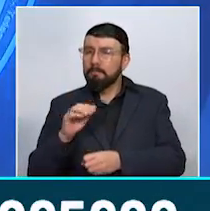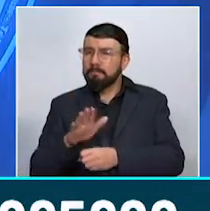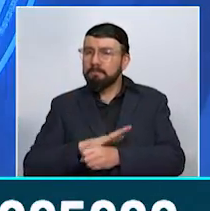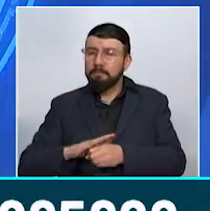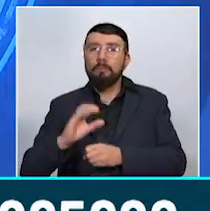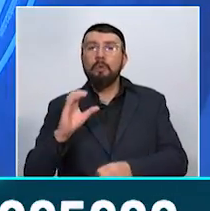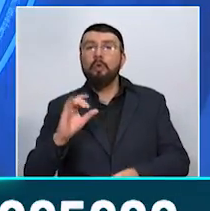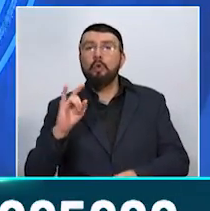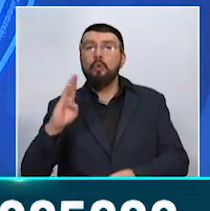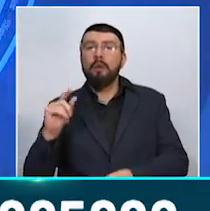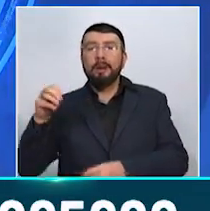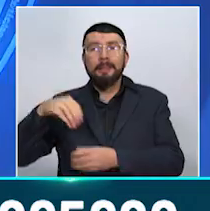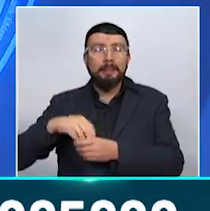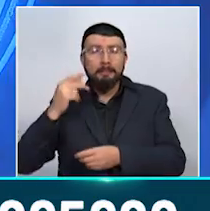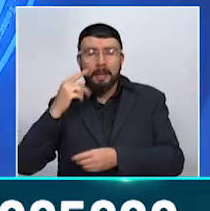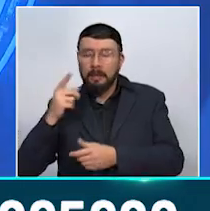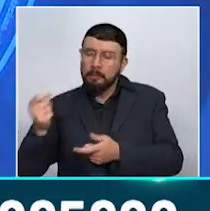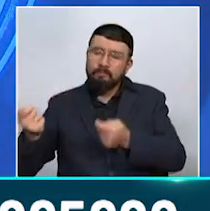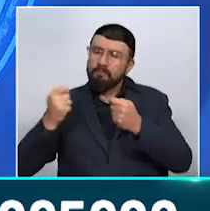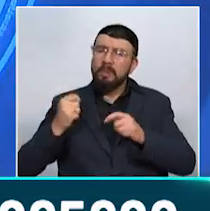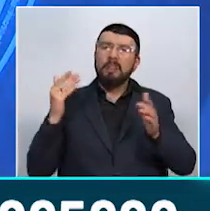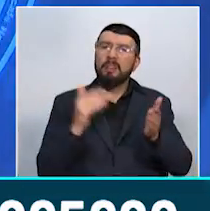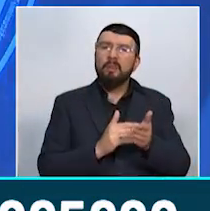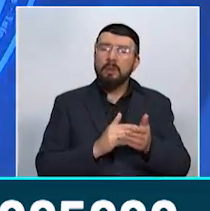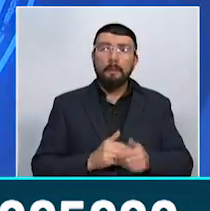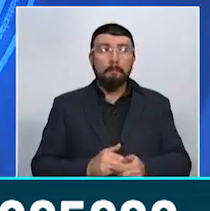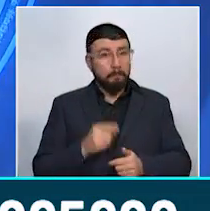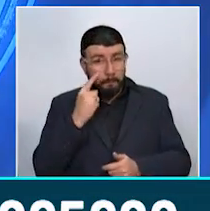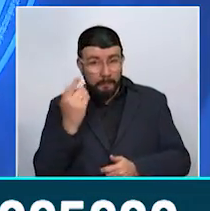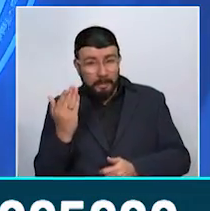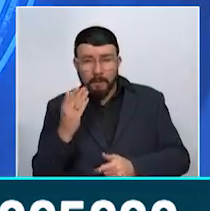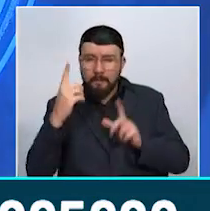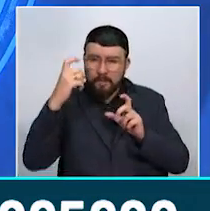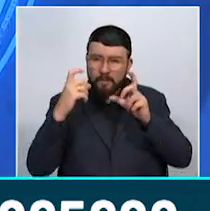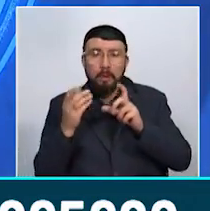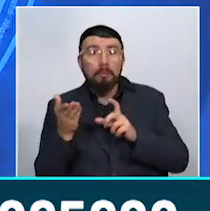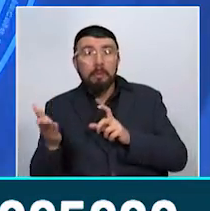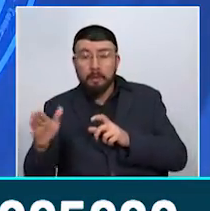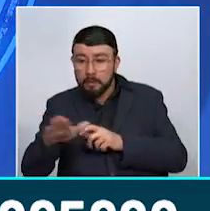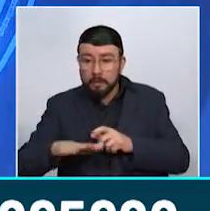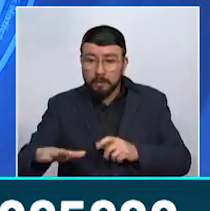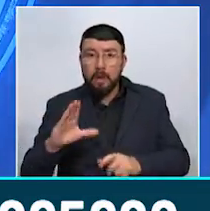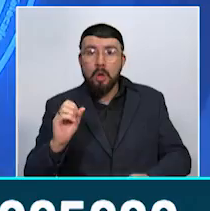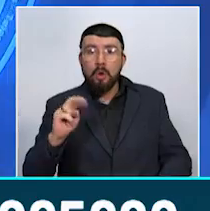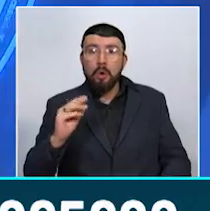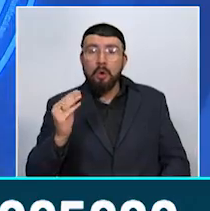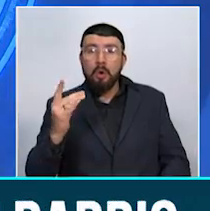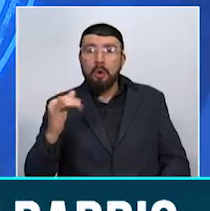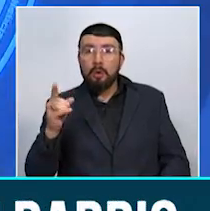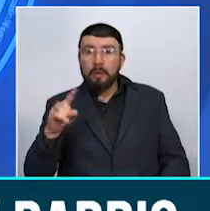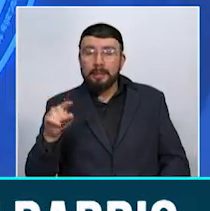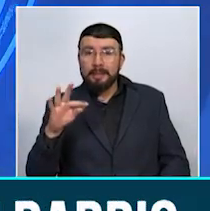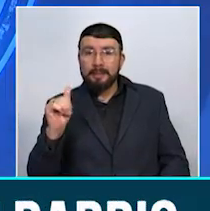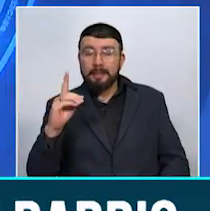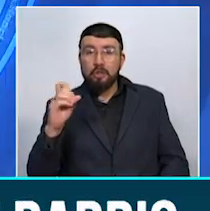Cuba, en la ciudad de Pereira, nos envía la siguiente denuncia. Nos llegan estas imágenes del sector de conquistadores donde denuncian que debido a las constantes lluvias y la